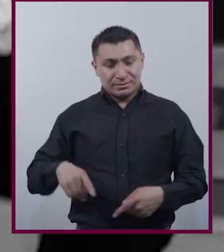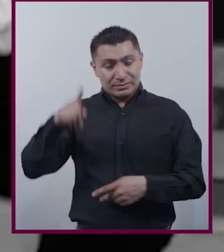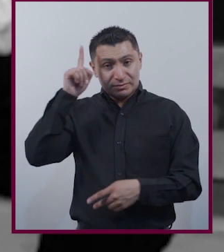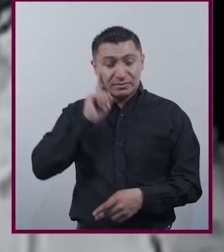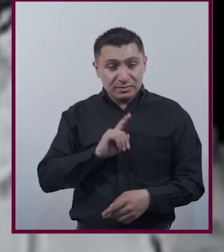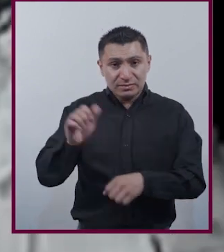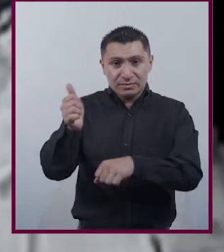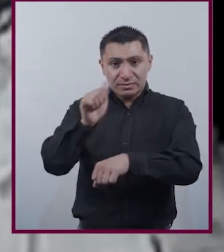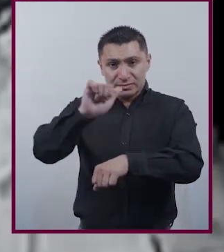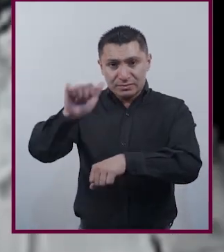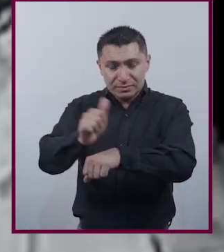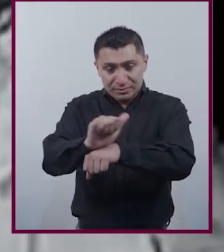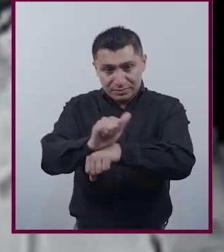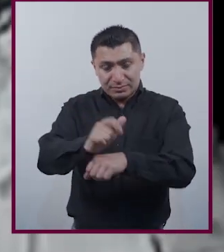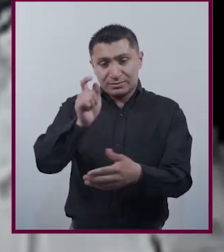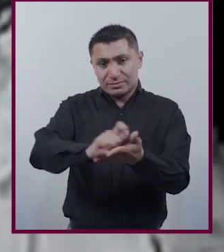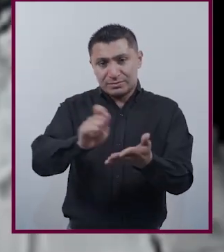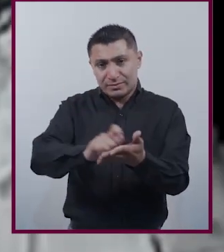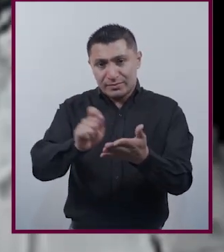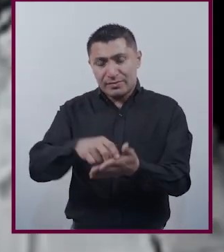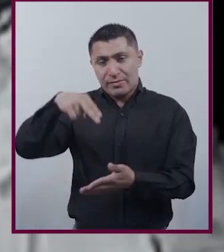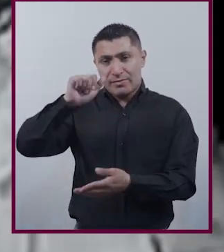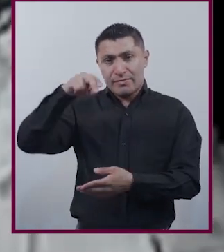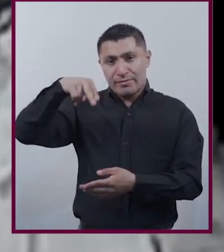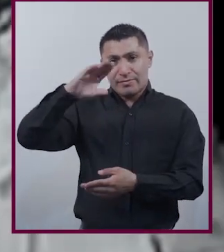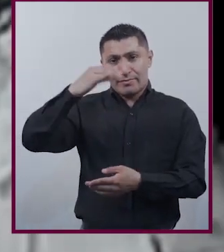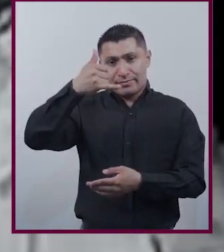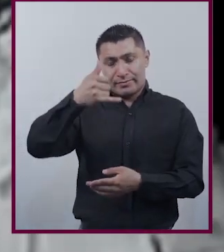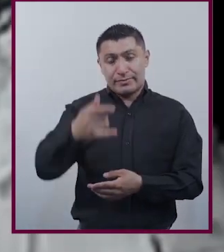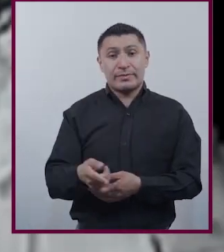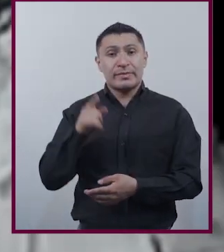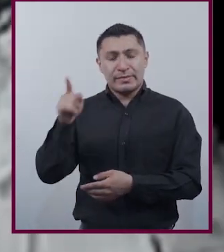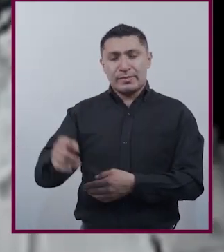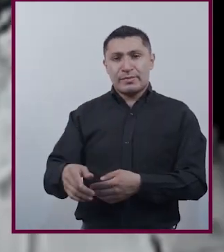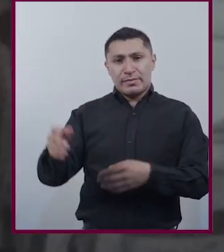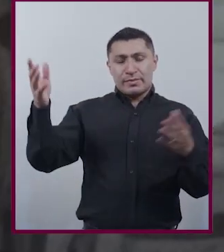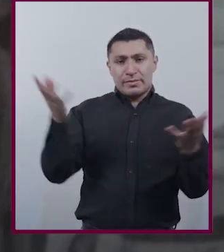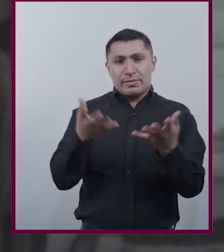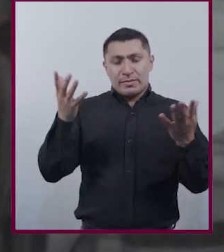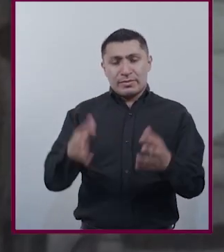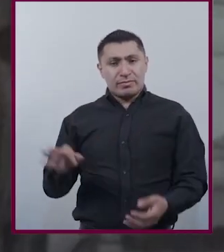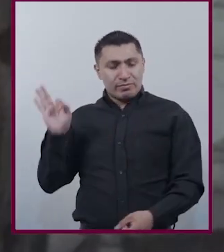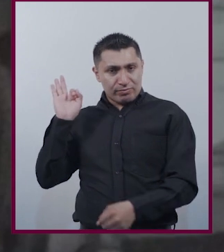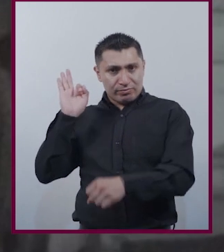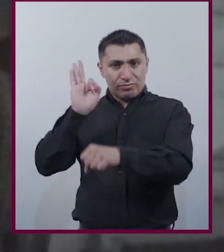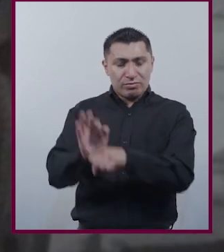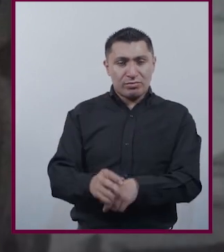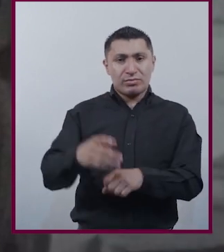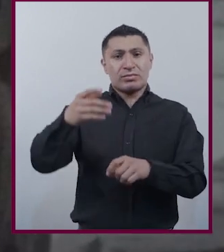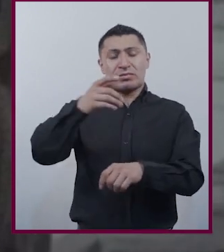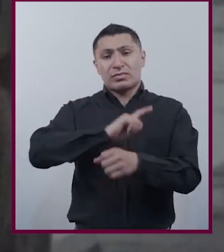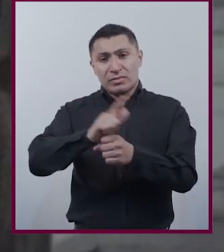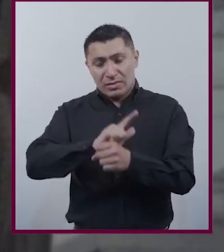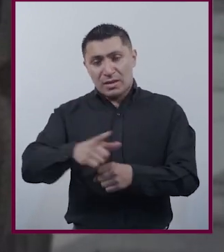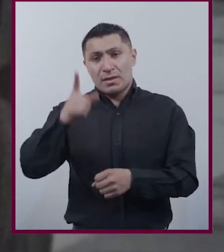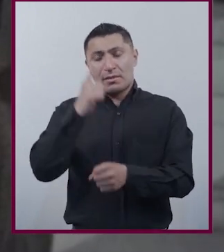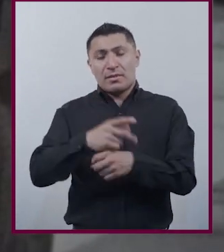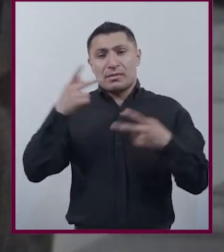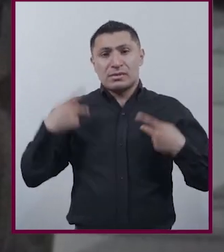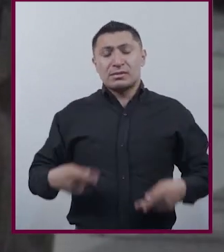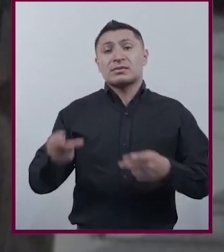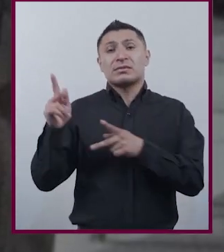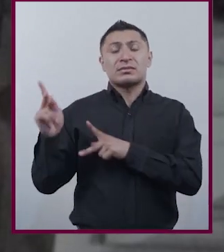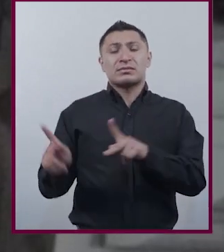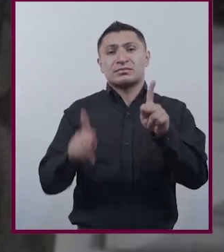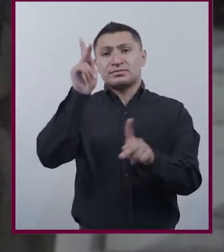escritora Nancy Cárdenas Fundadora Del Frente De Liberación Homosexual Fue la primera Persona En hablar Públicamente